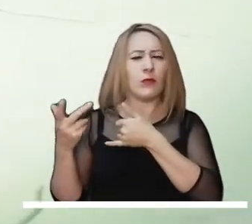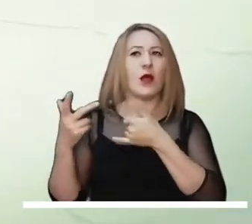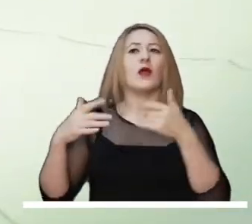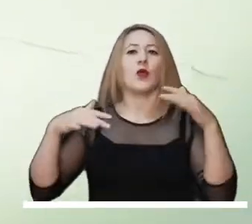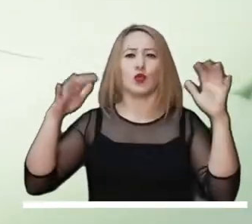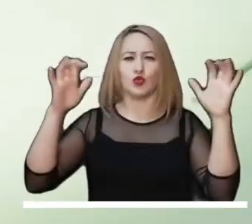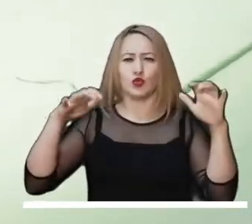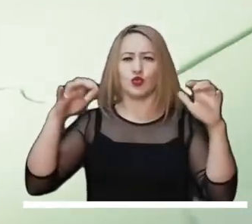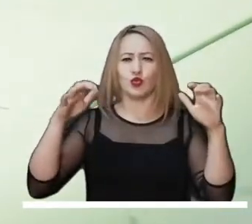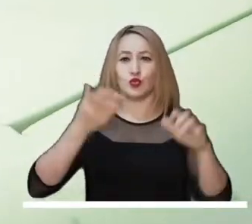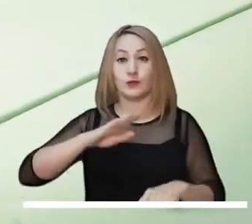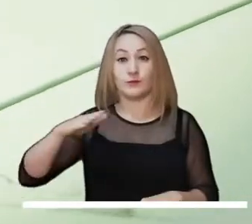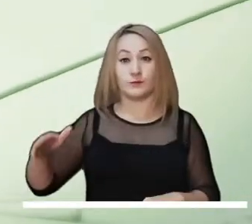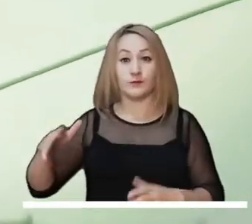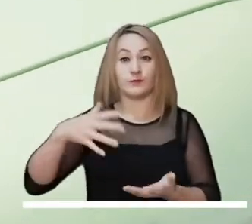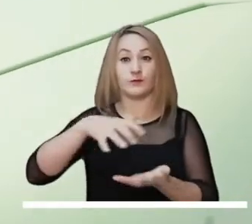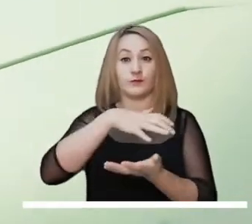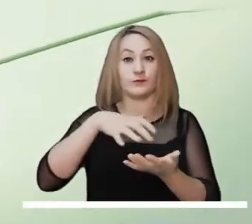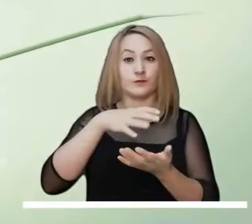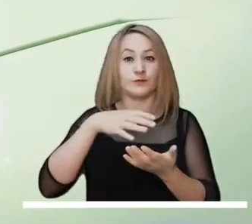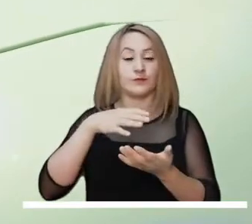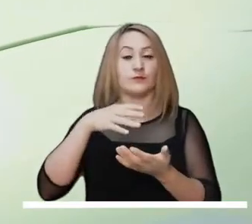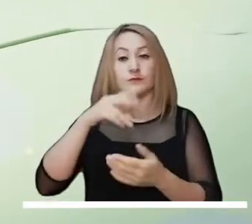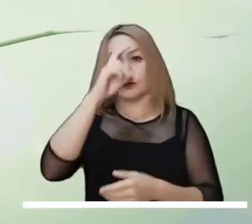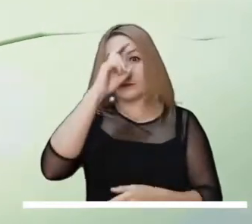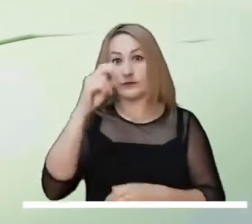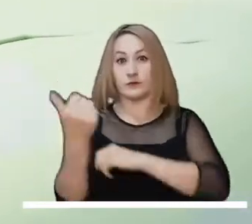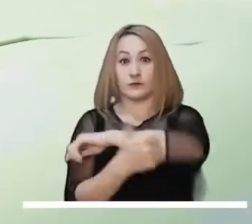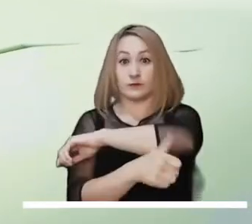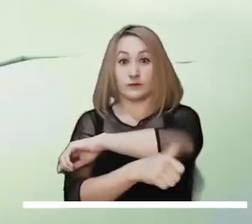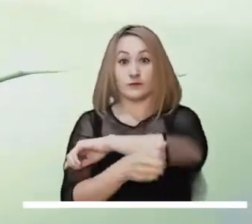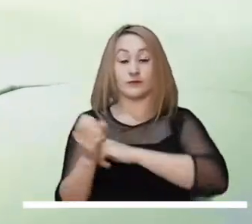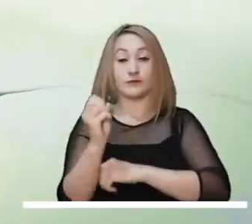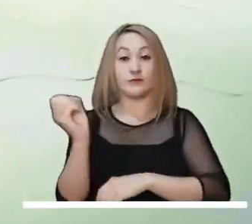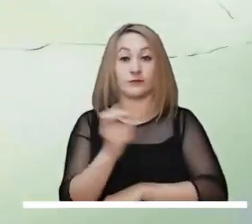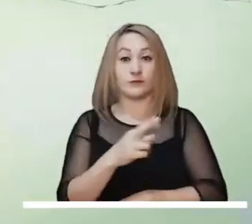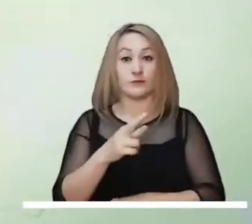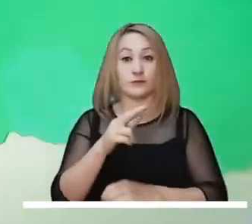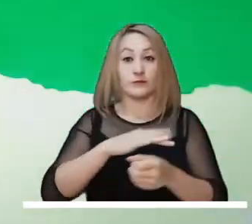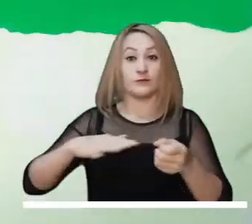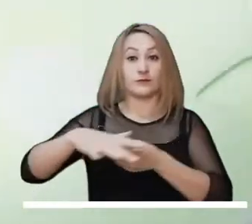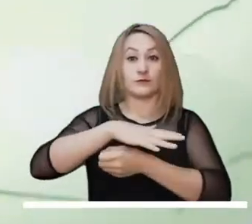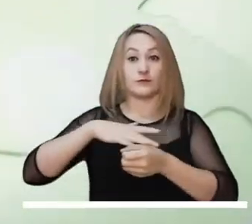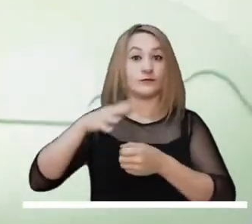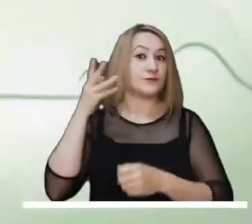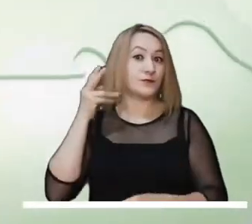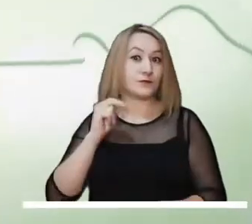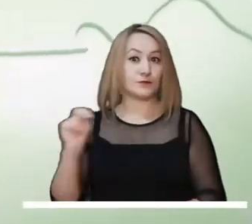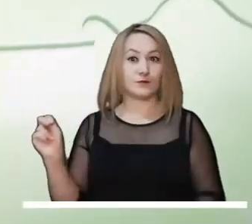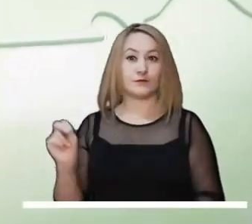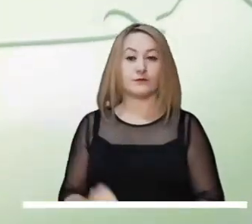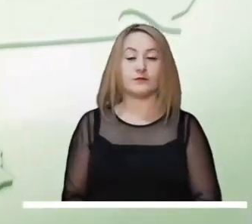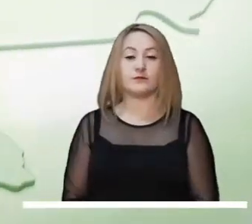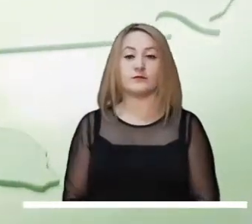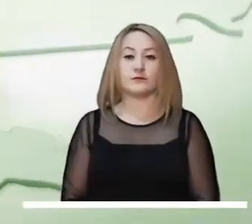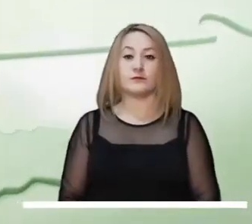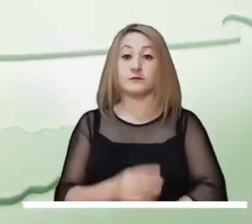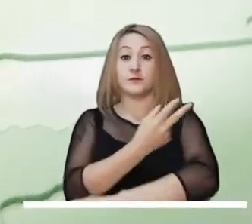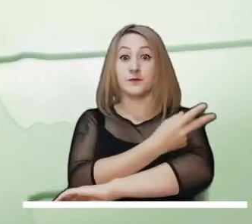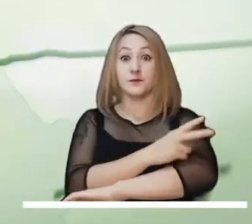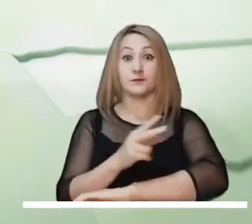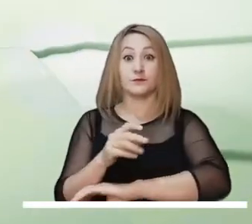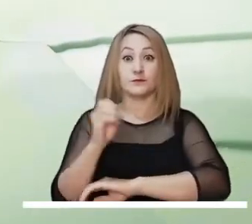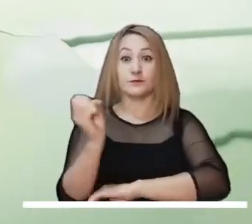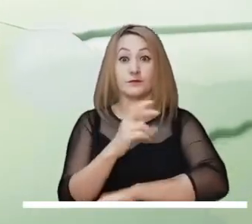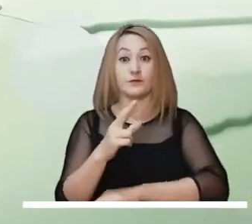Andes, donde los pronósticos anuncian una mañana con lluvias en Antioquia, Santander, norte de Boyacá, oriente de Cundinamarca y norte de